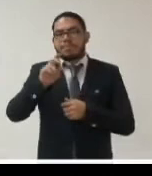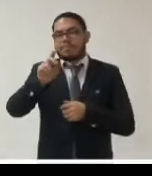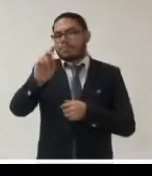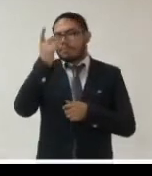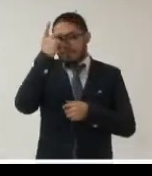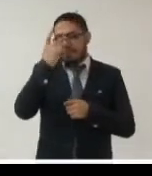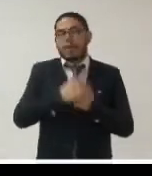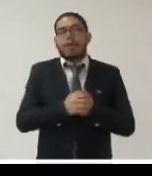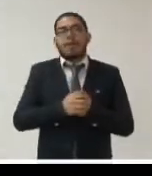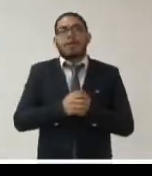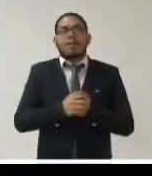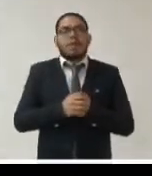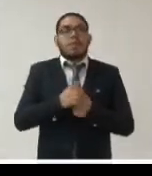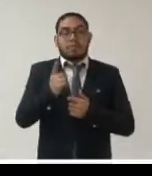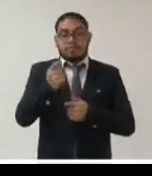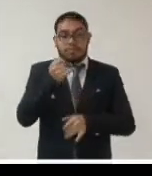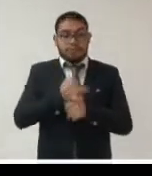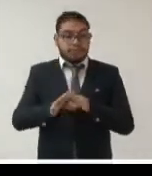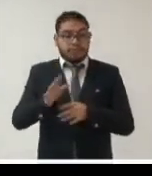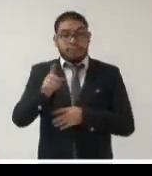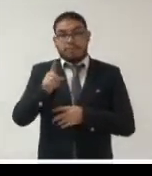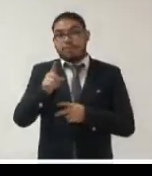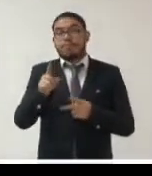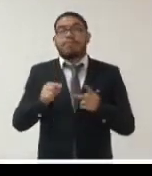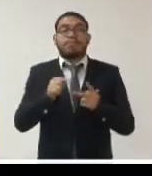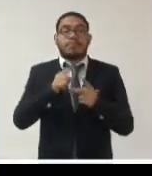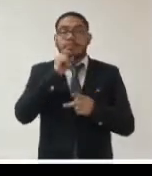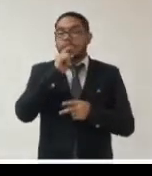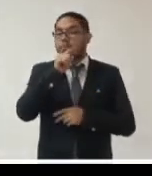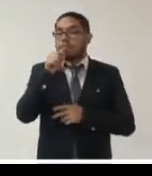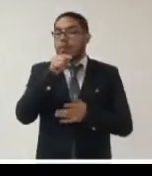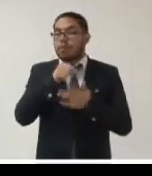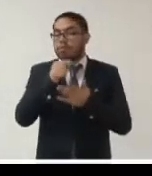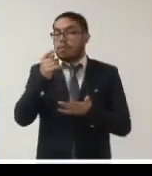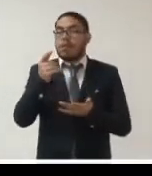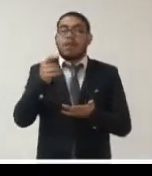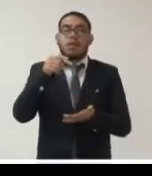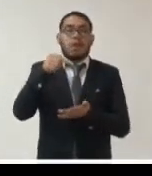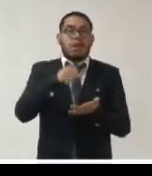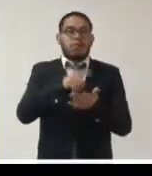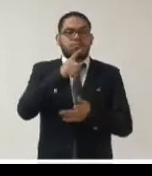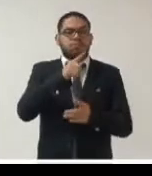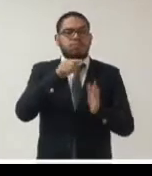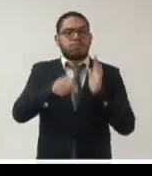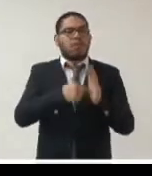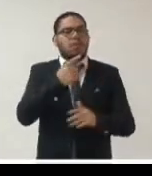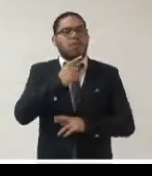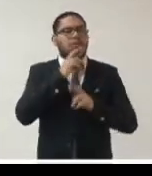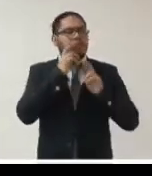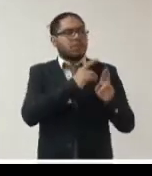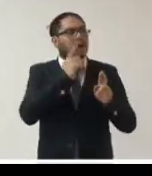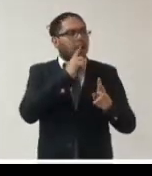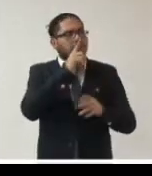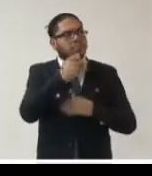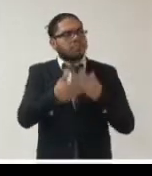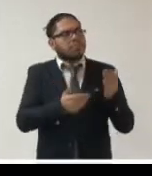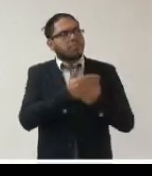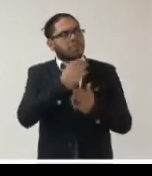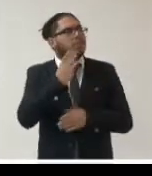recaba esta información la acoteja con las entidades y lo reporta una vez al año ante el Congreso de la República